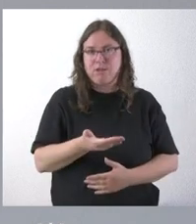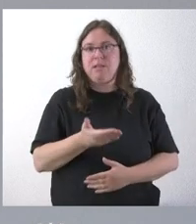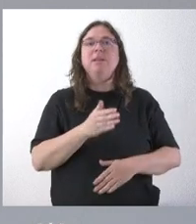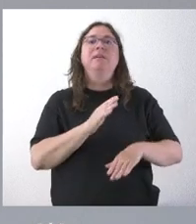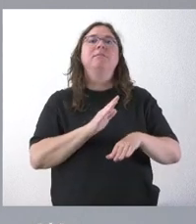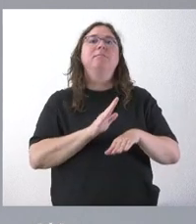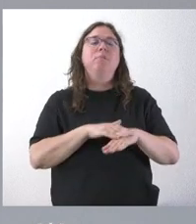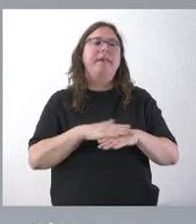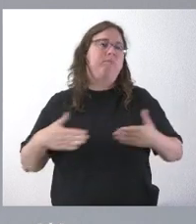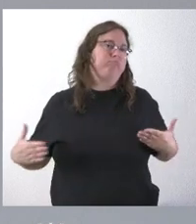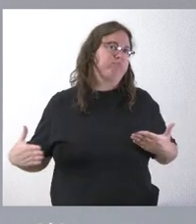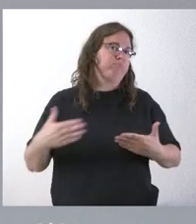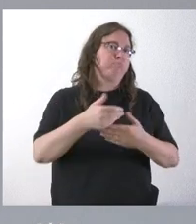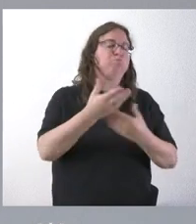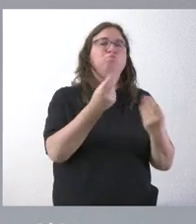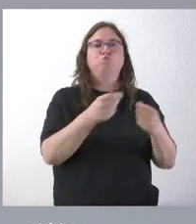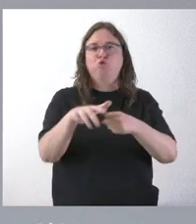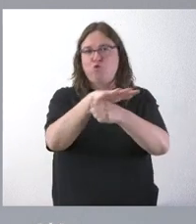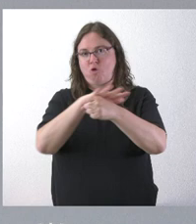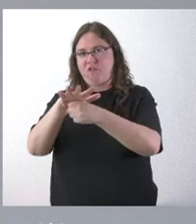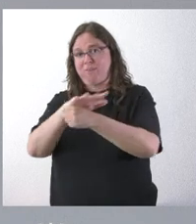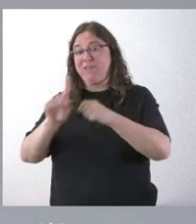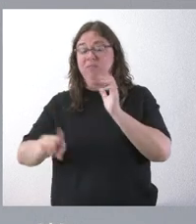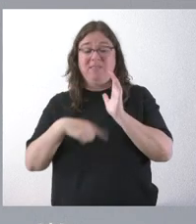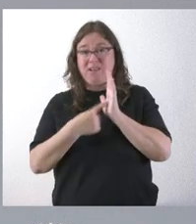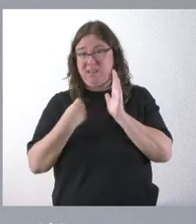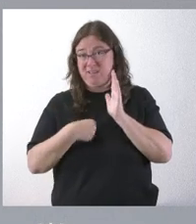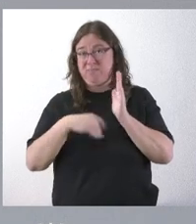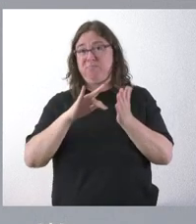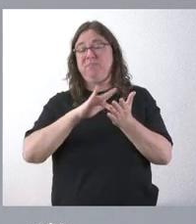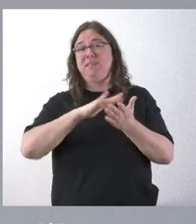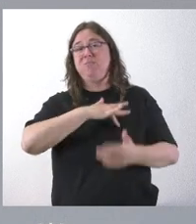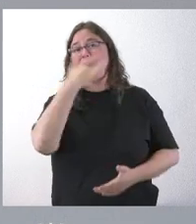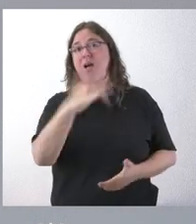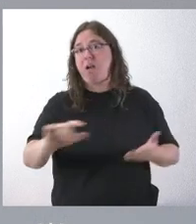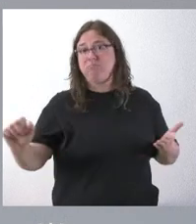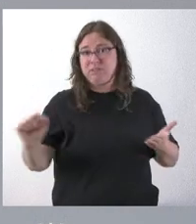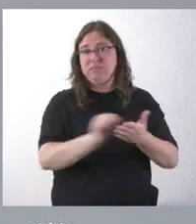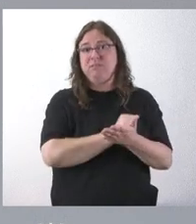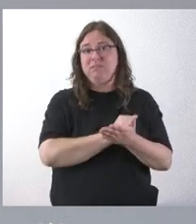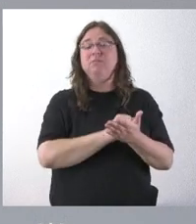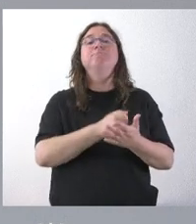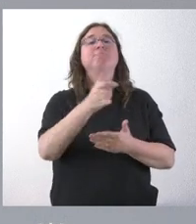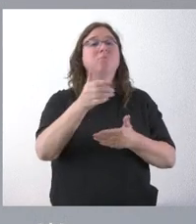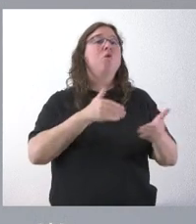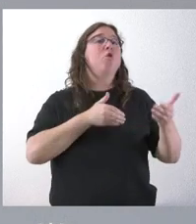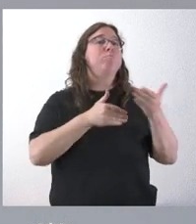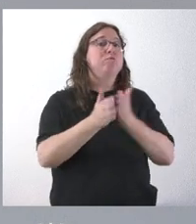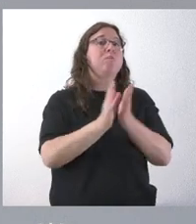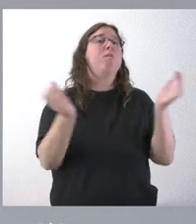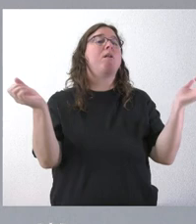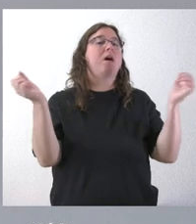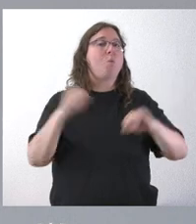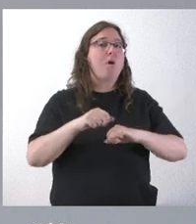en muchos ámbitos, en muchas facetas de esta ley de amnistía, que se pondrán de manifiesto en ese próximo acuerdo del Gobierno